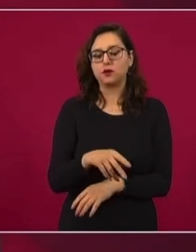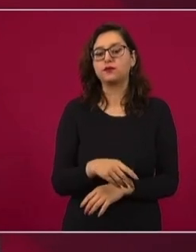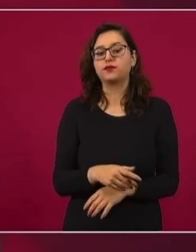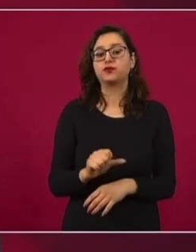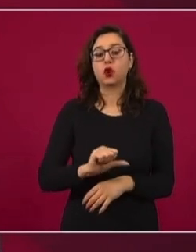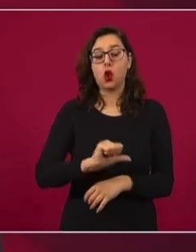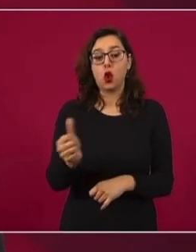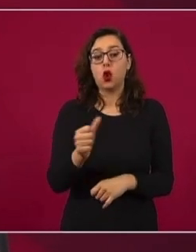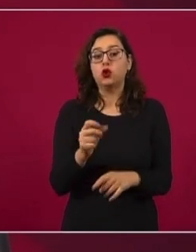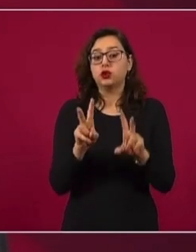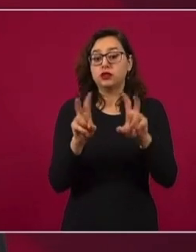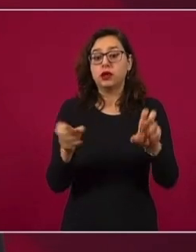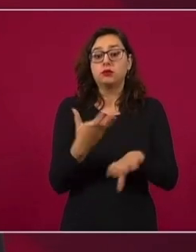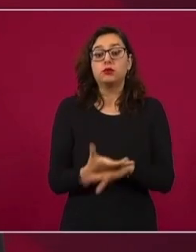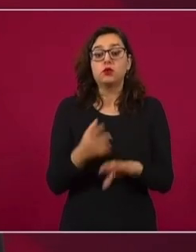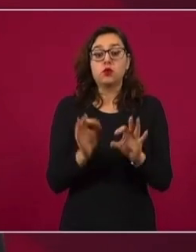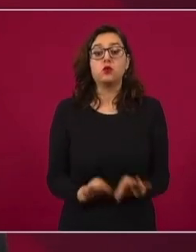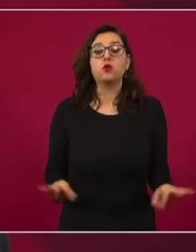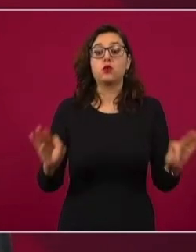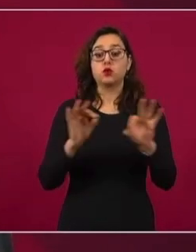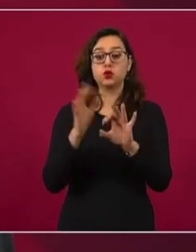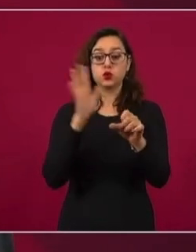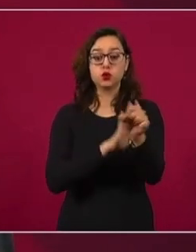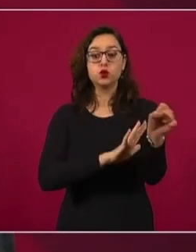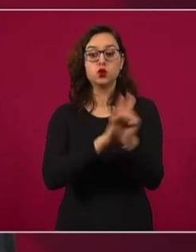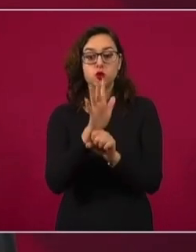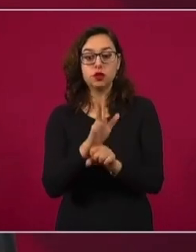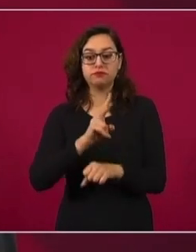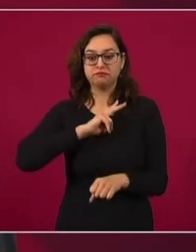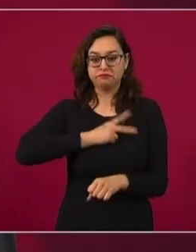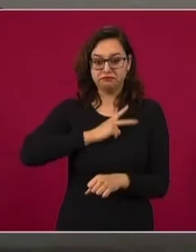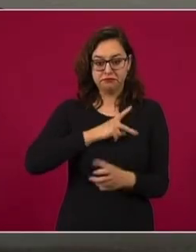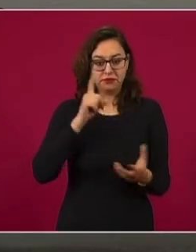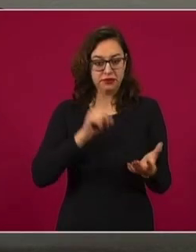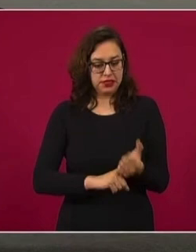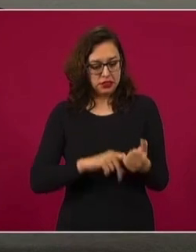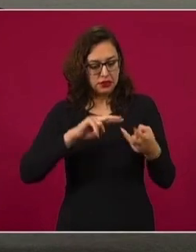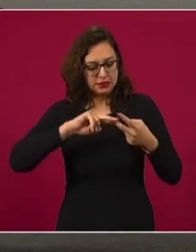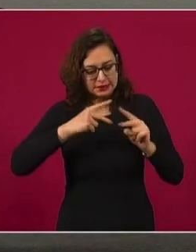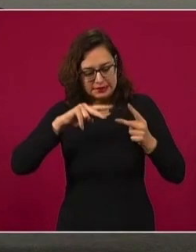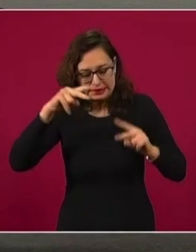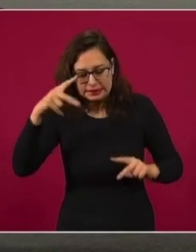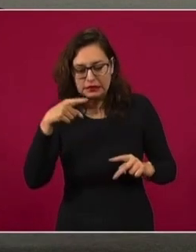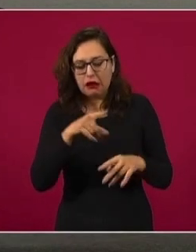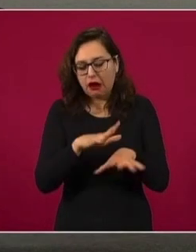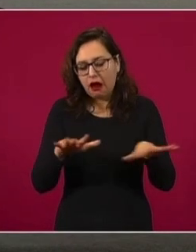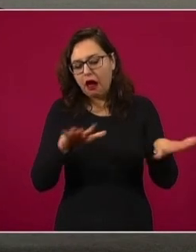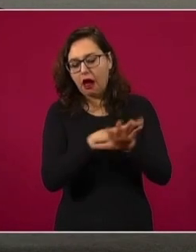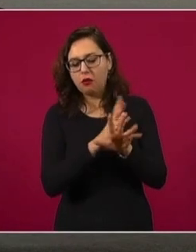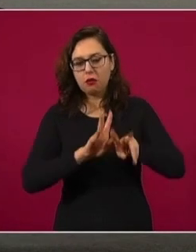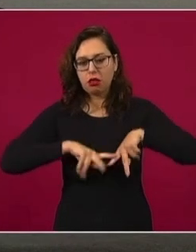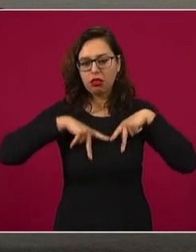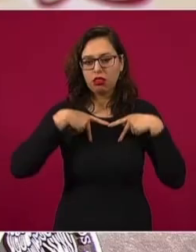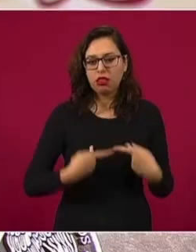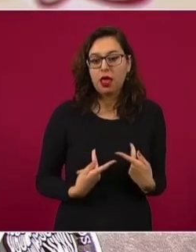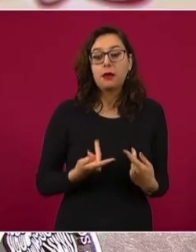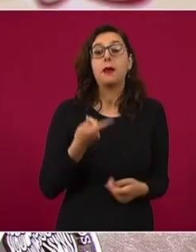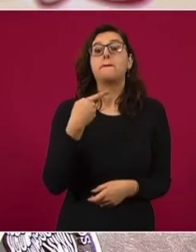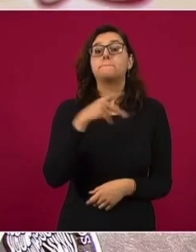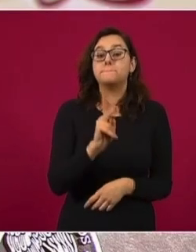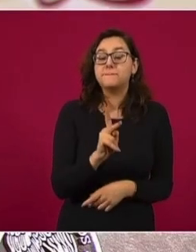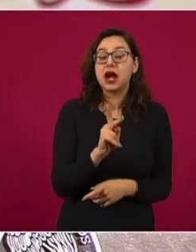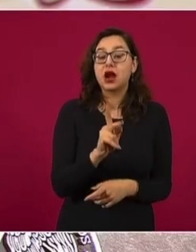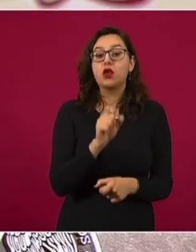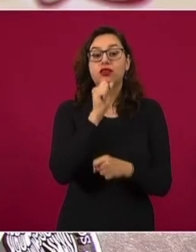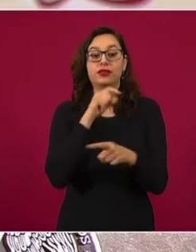importantísimos es la propia biología del virus, pero también la amplia cobertura de vacunación que hizo que la